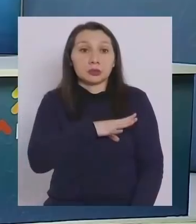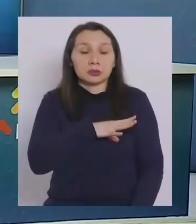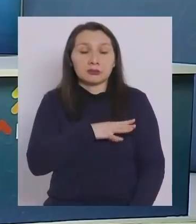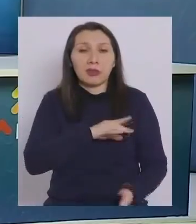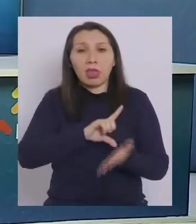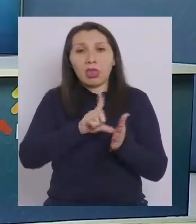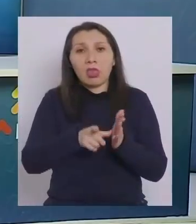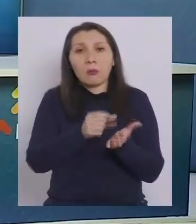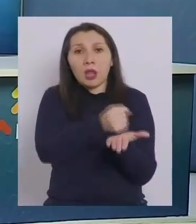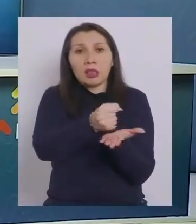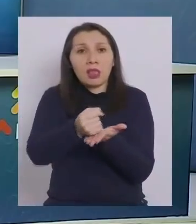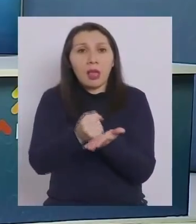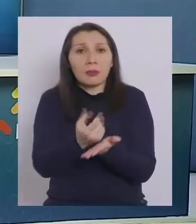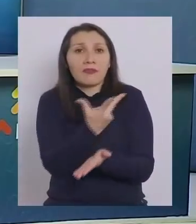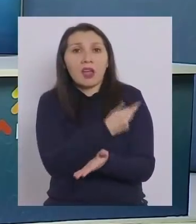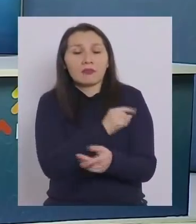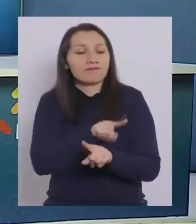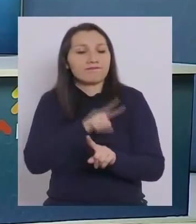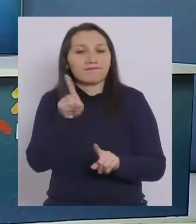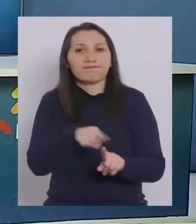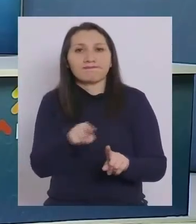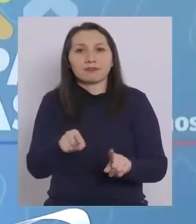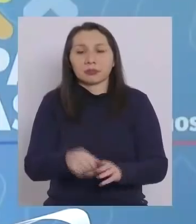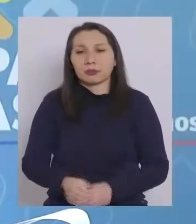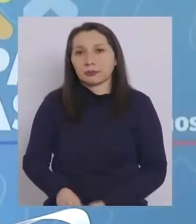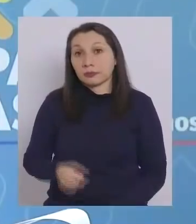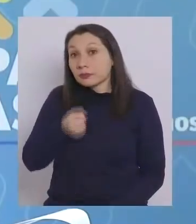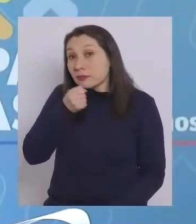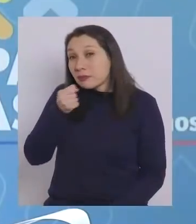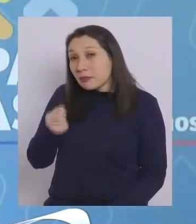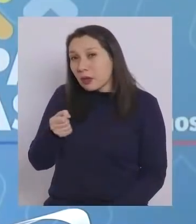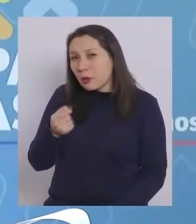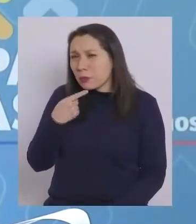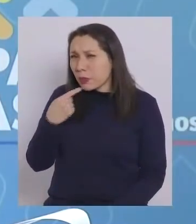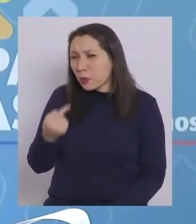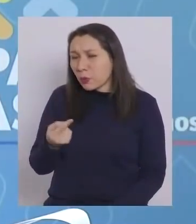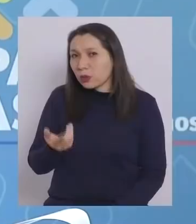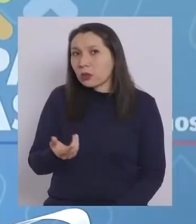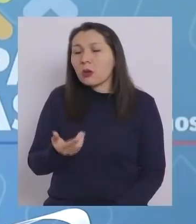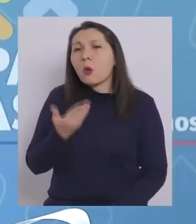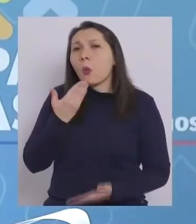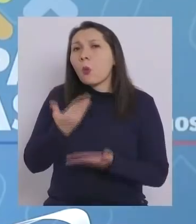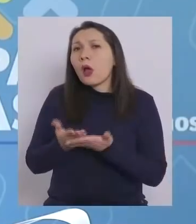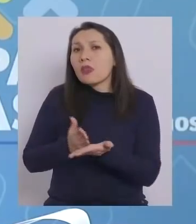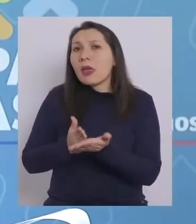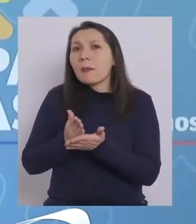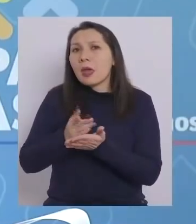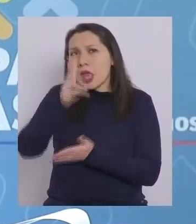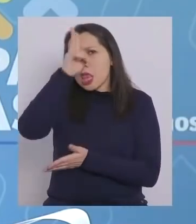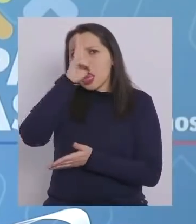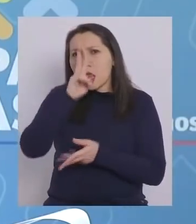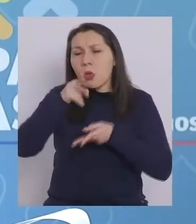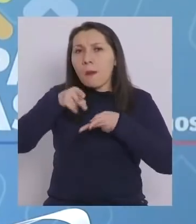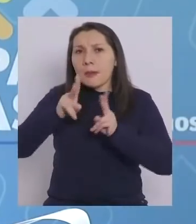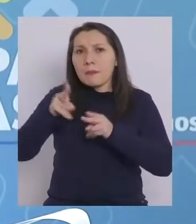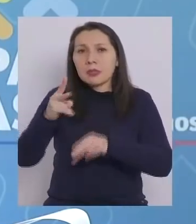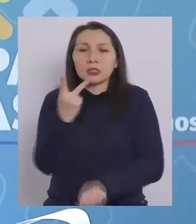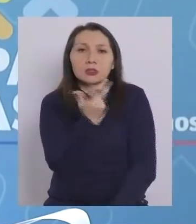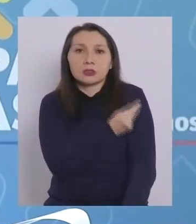proceso no puede cumplir con eso. ¿Le puedo hacer una pregunta? ¿Cuándo comenzó el proceso de homologación?